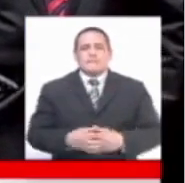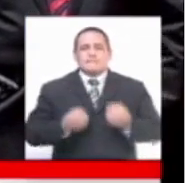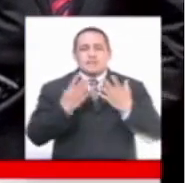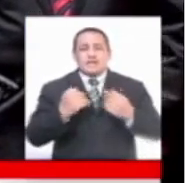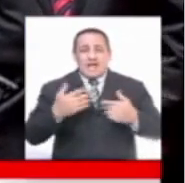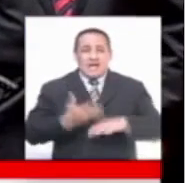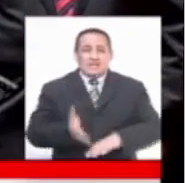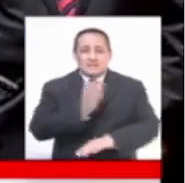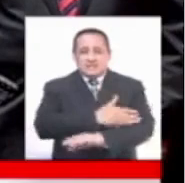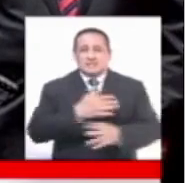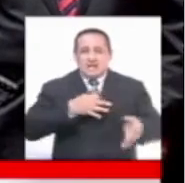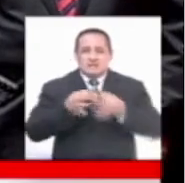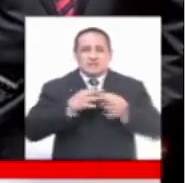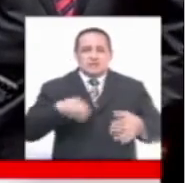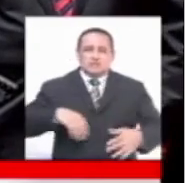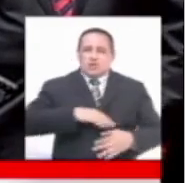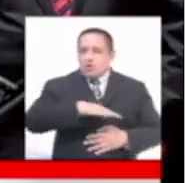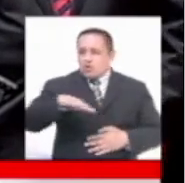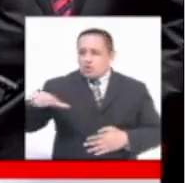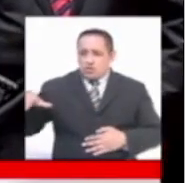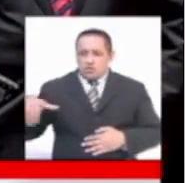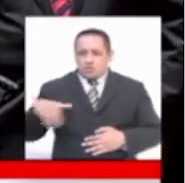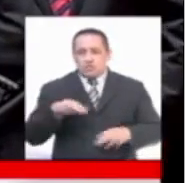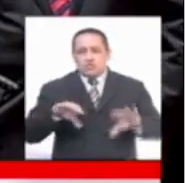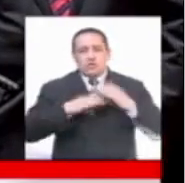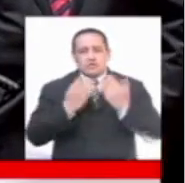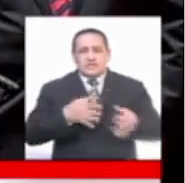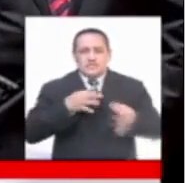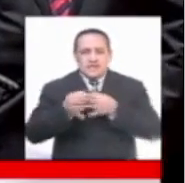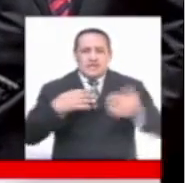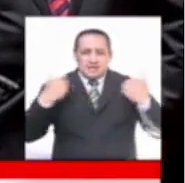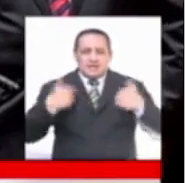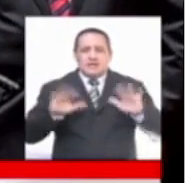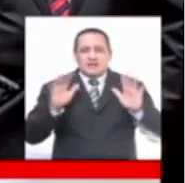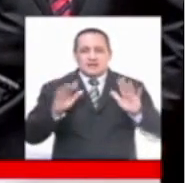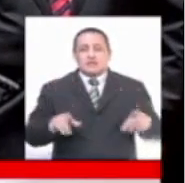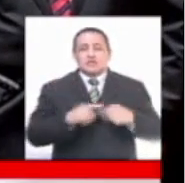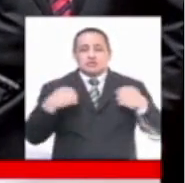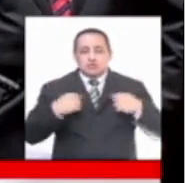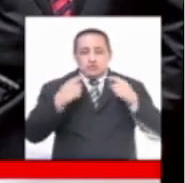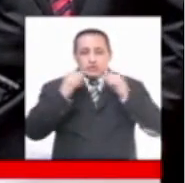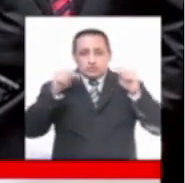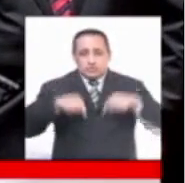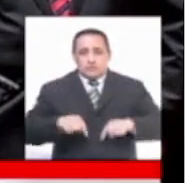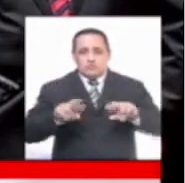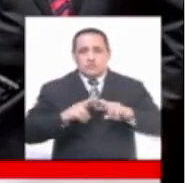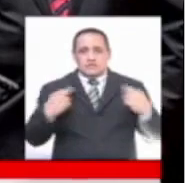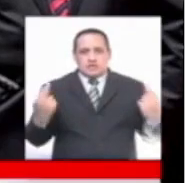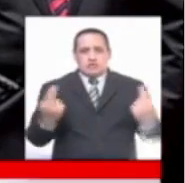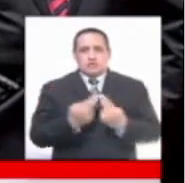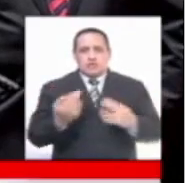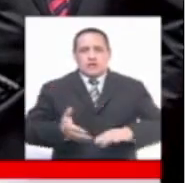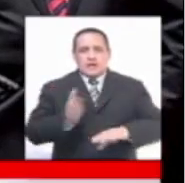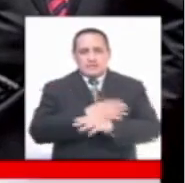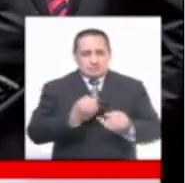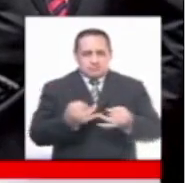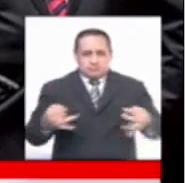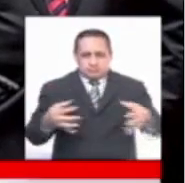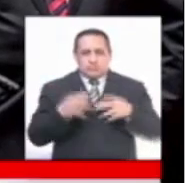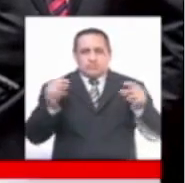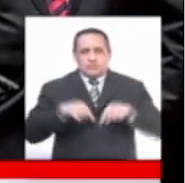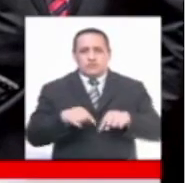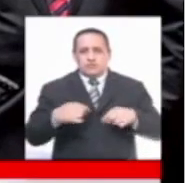que eso ya ha sido aclarado por casi todos los congresistas que estamos acá presentes Que estuvimos presentes en esa reunión, la mayoría que estamos acá